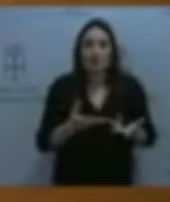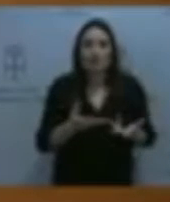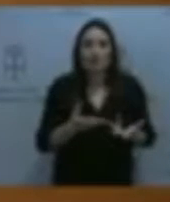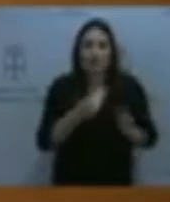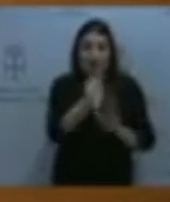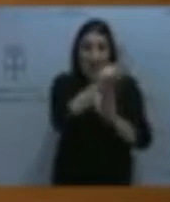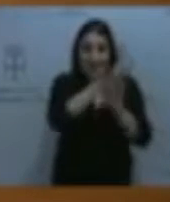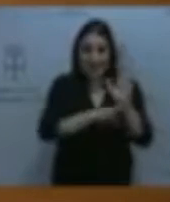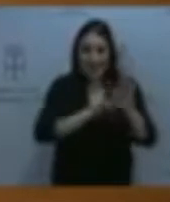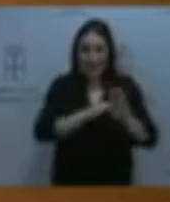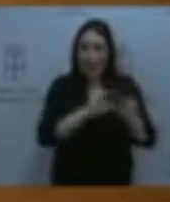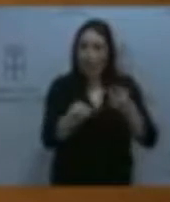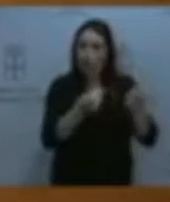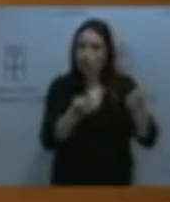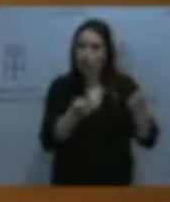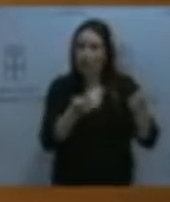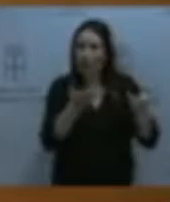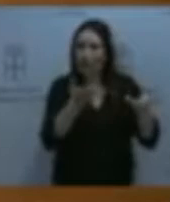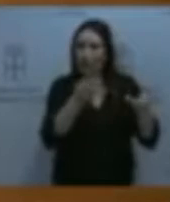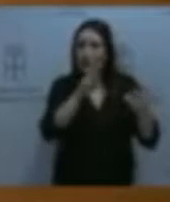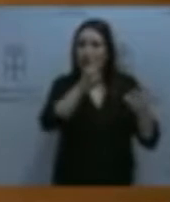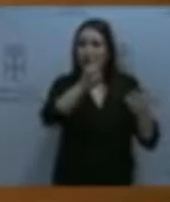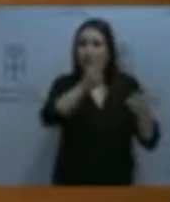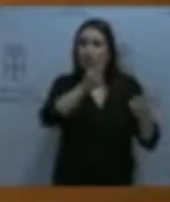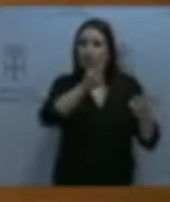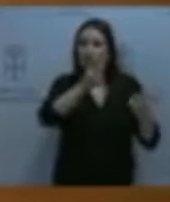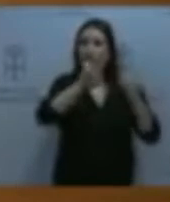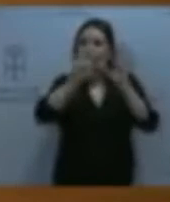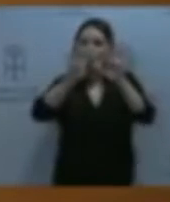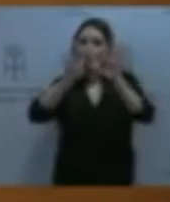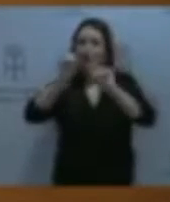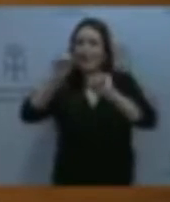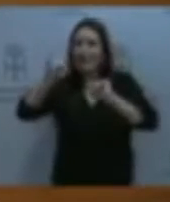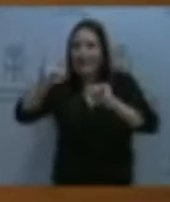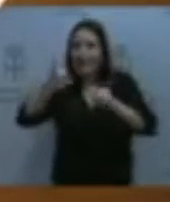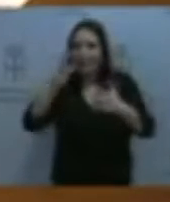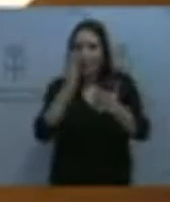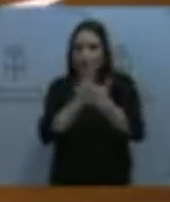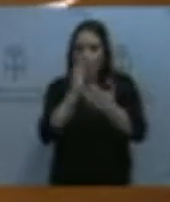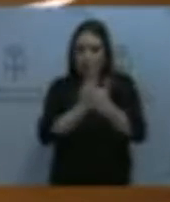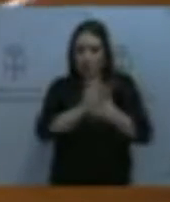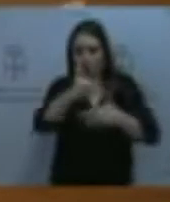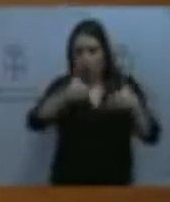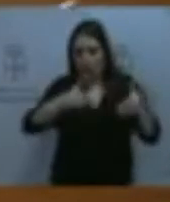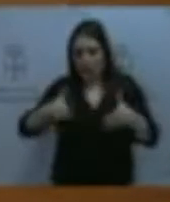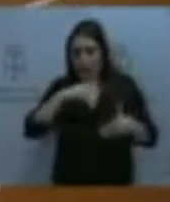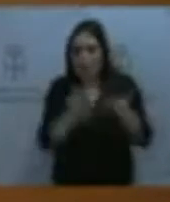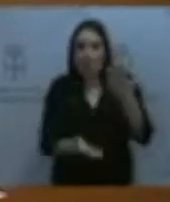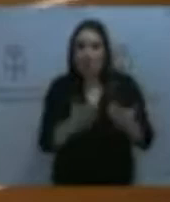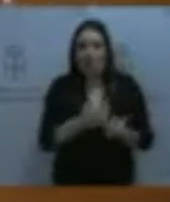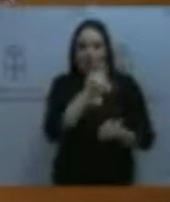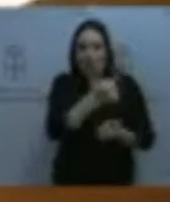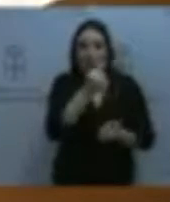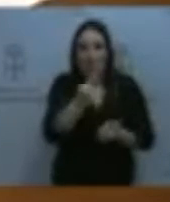listas para controlar pues nada más ni nada menos que 290.000 cursos solicitados para valorar uno por uno